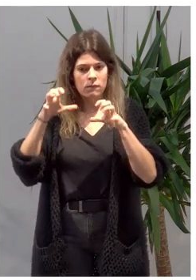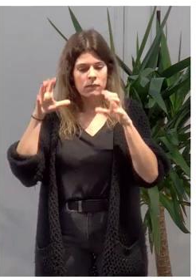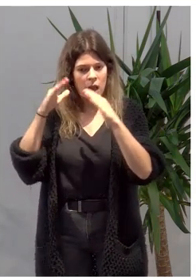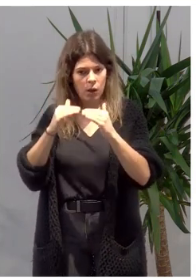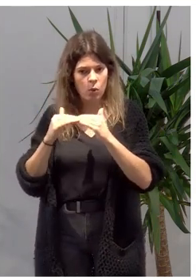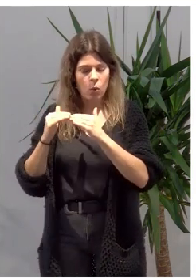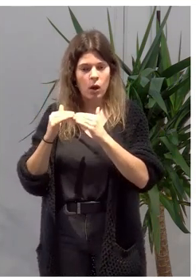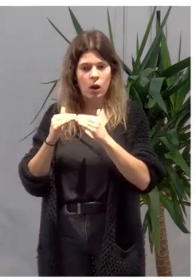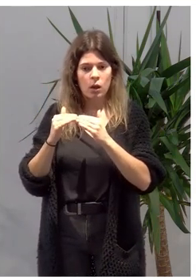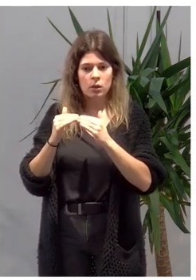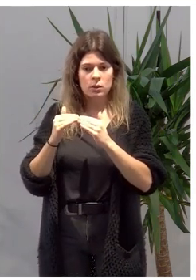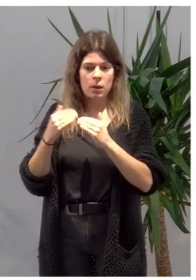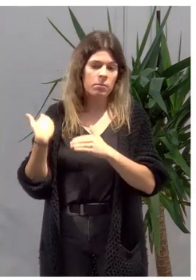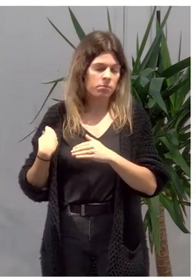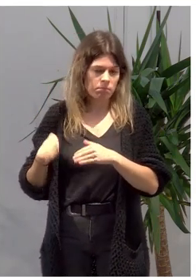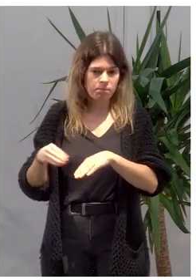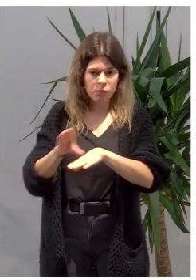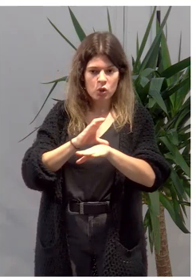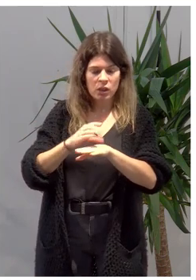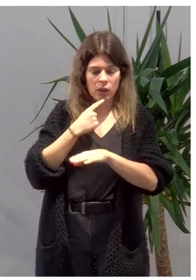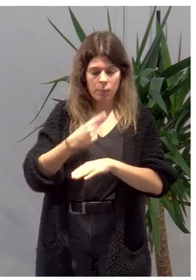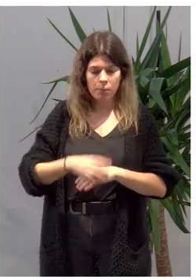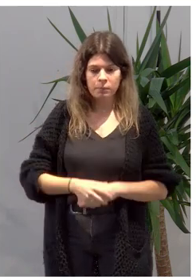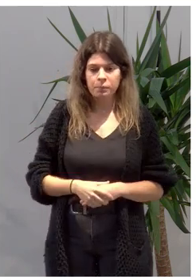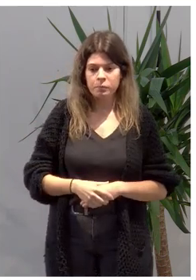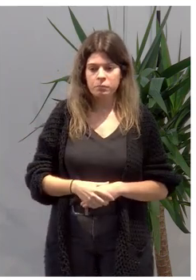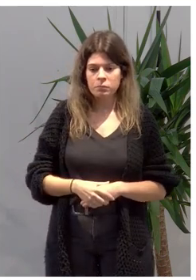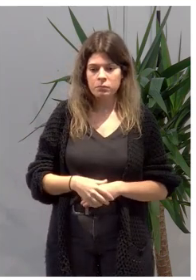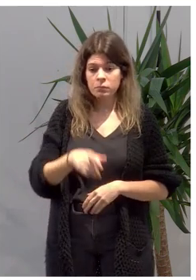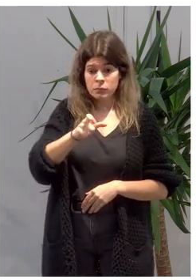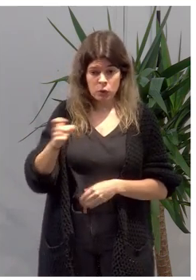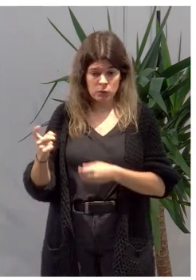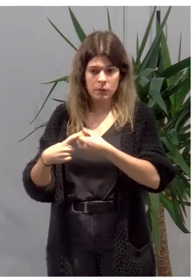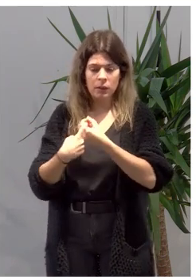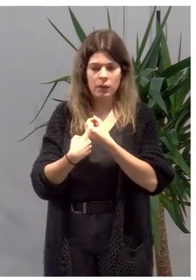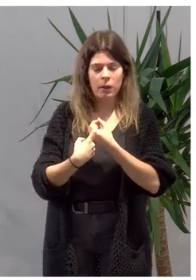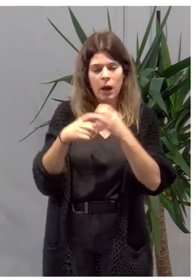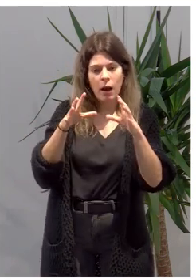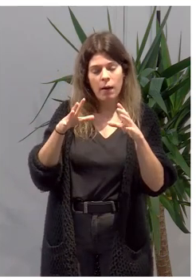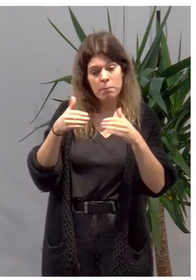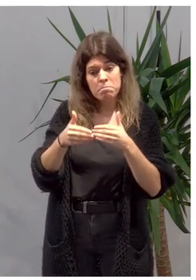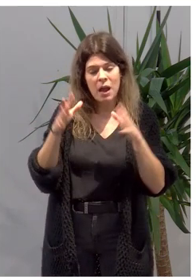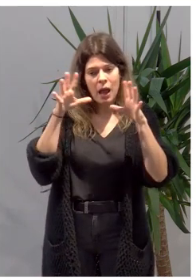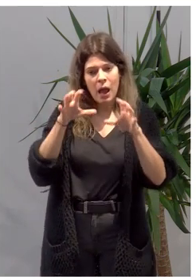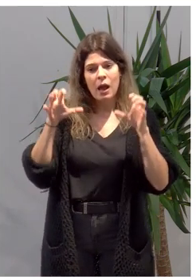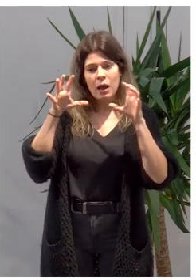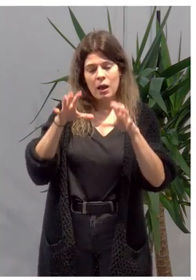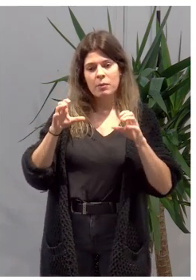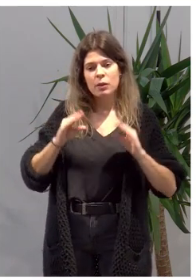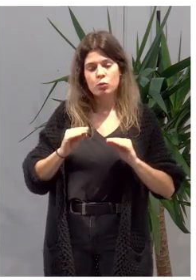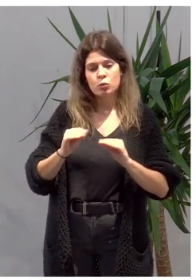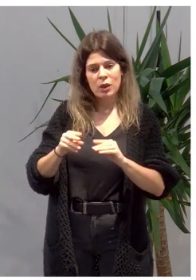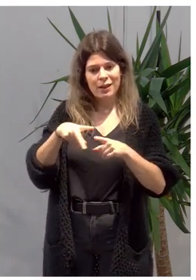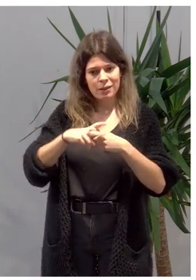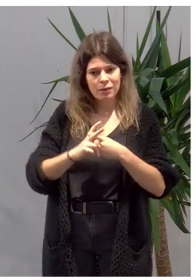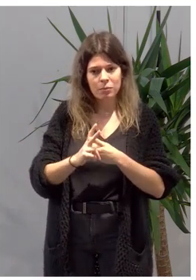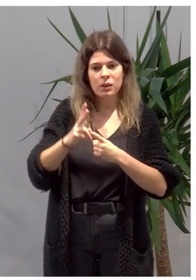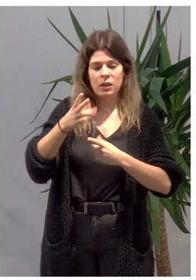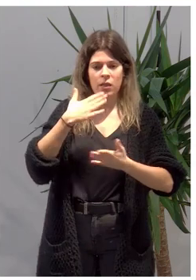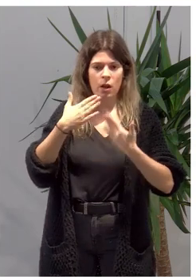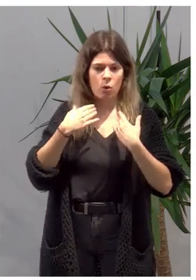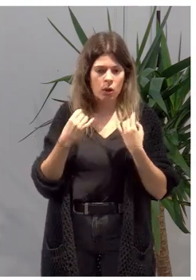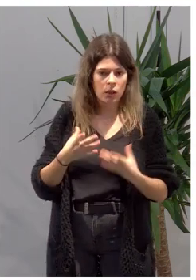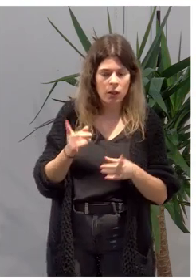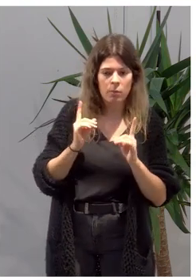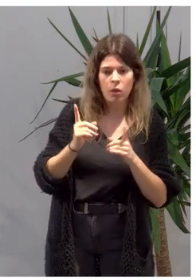comentaba la consejera. En los que participáis aprenderéis a utilizar las herramientas de diálogo de anticipación, diálogo